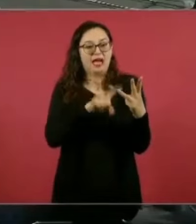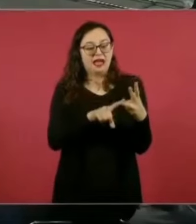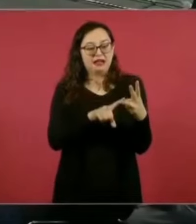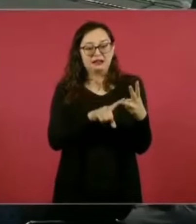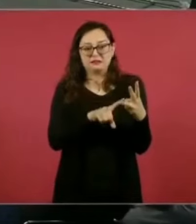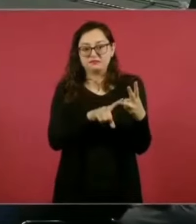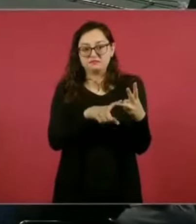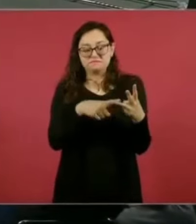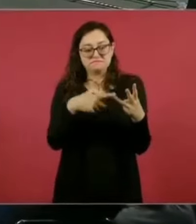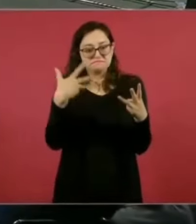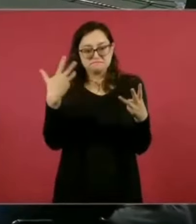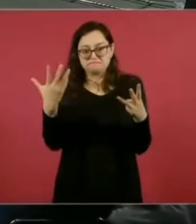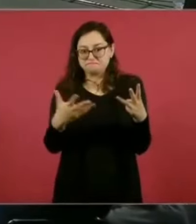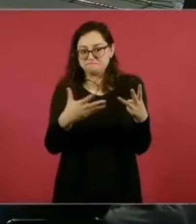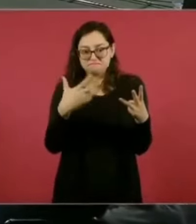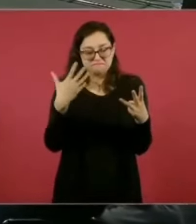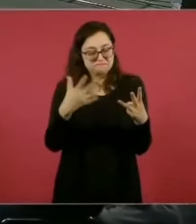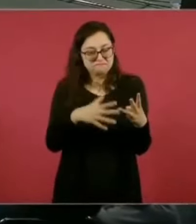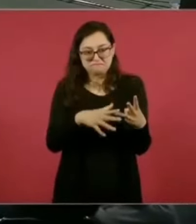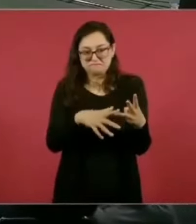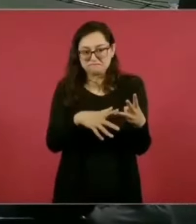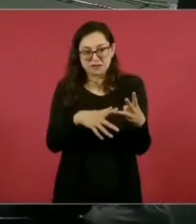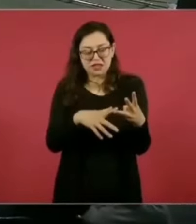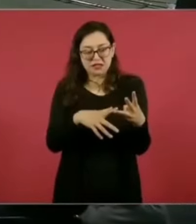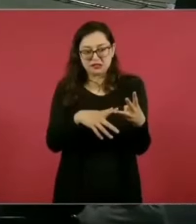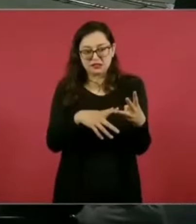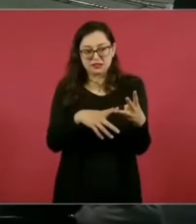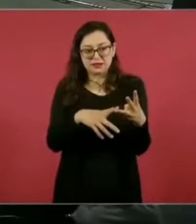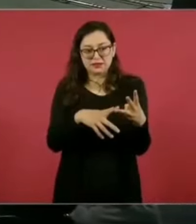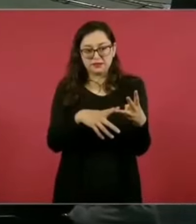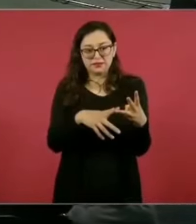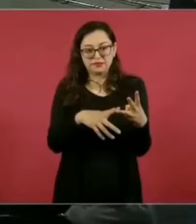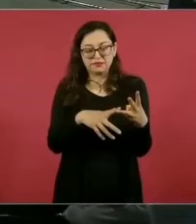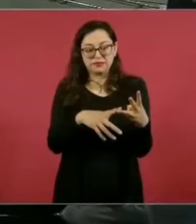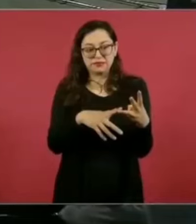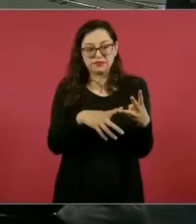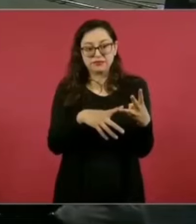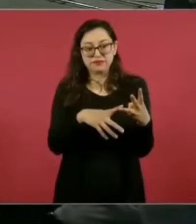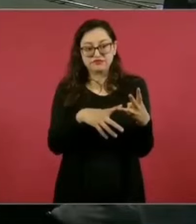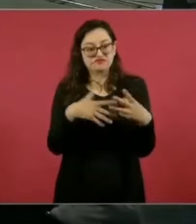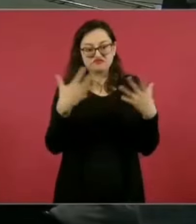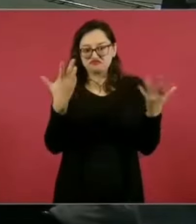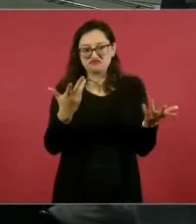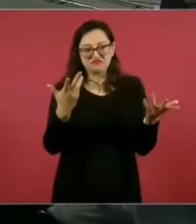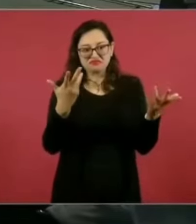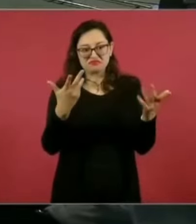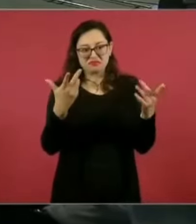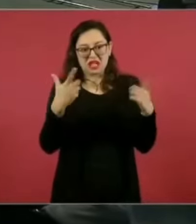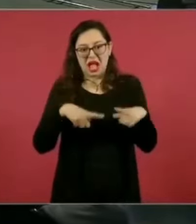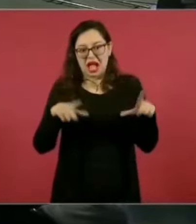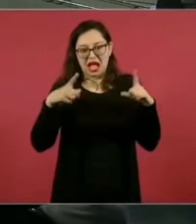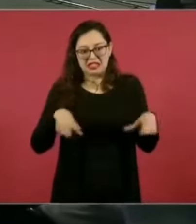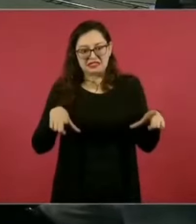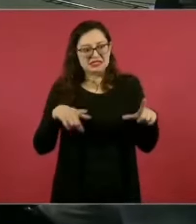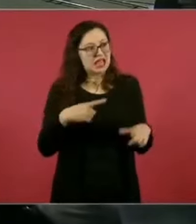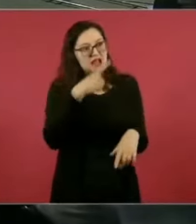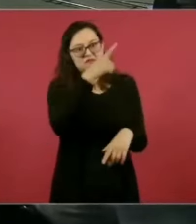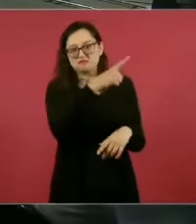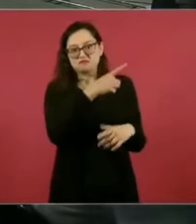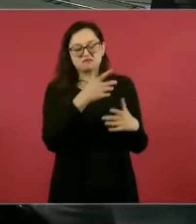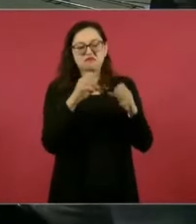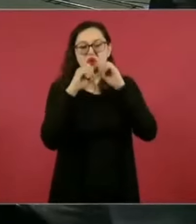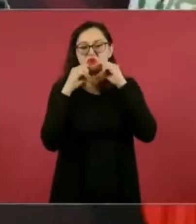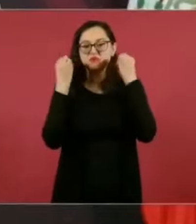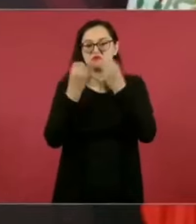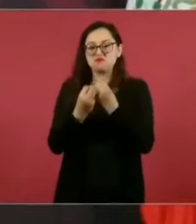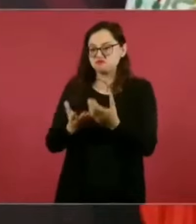cualquier tipo de organización